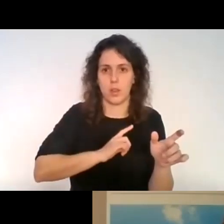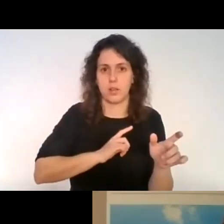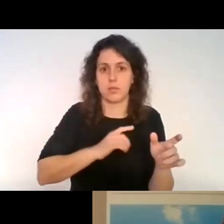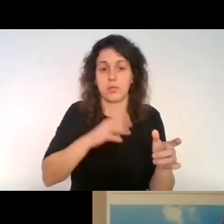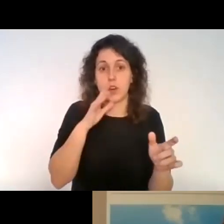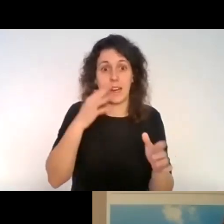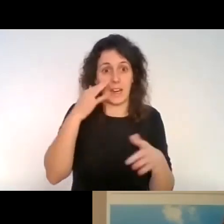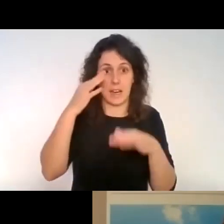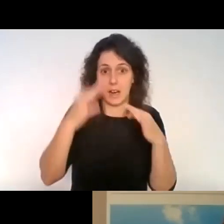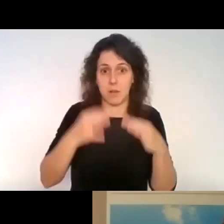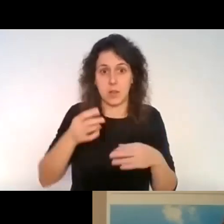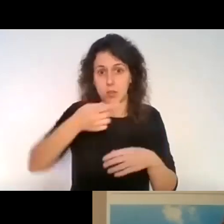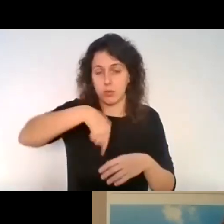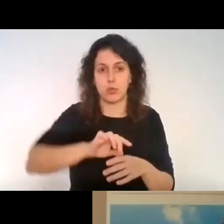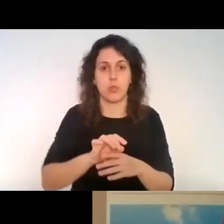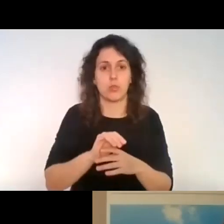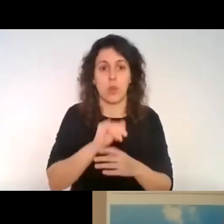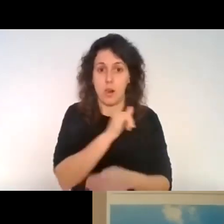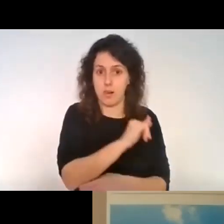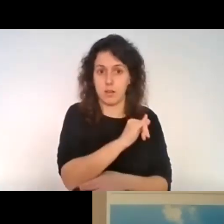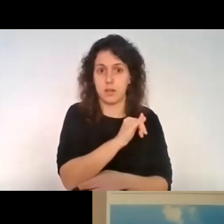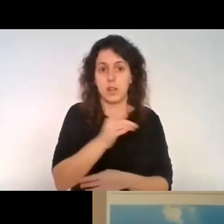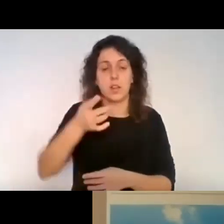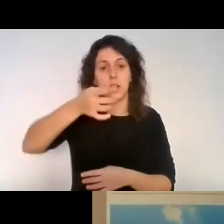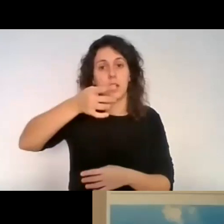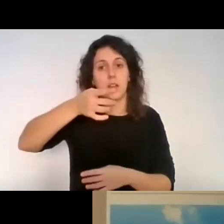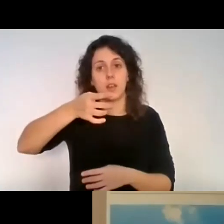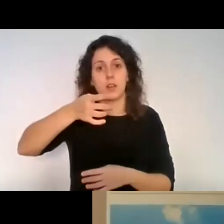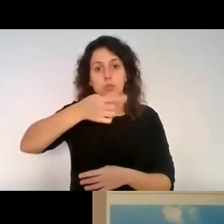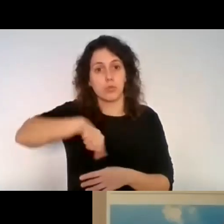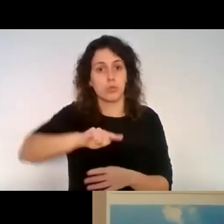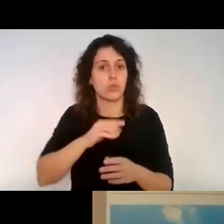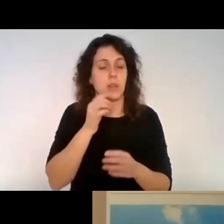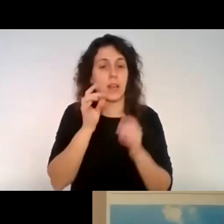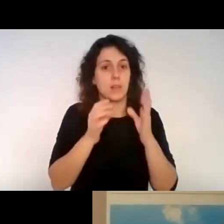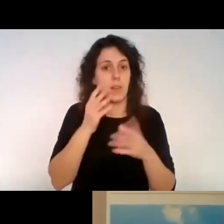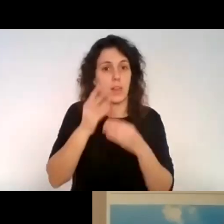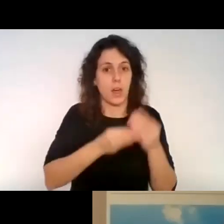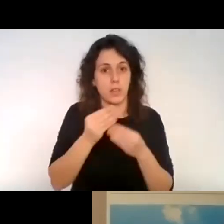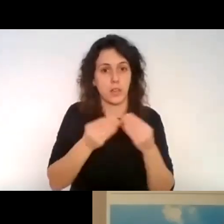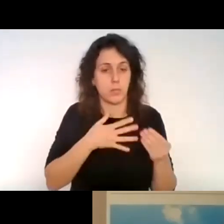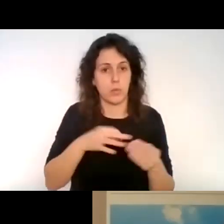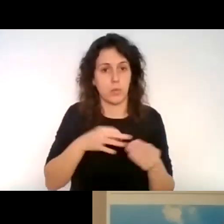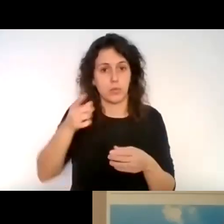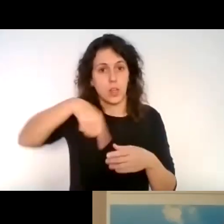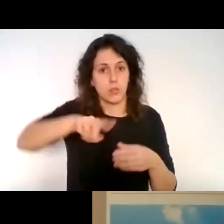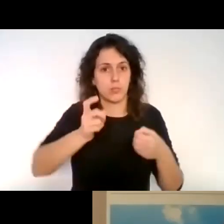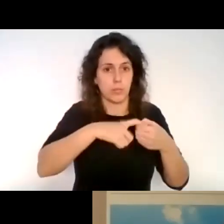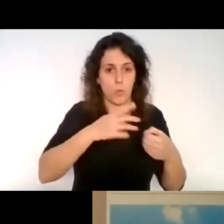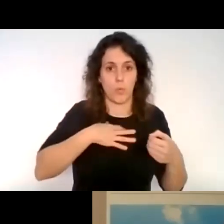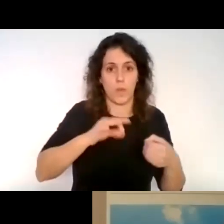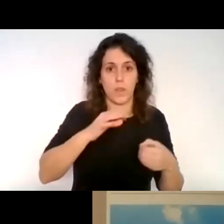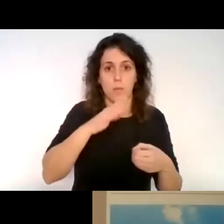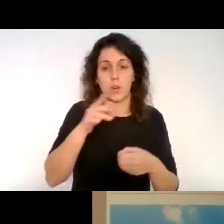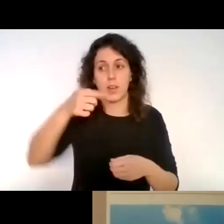existimos y que estamos a su alcance, ¿no? Porque muchas veces esa es una misma limitación